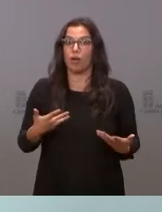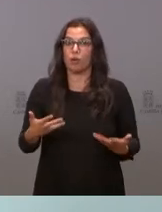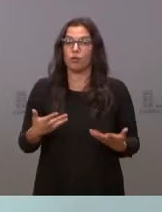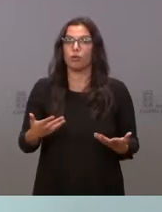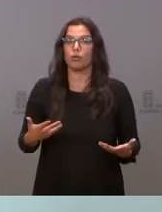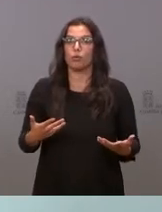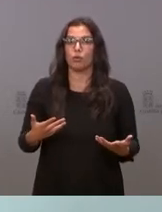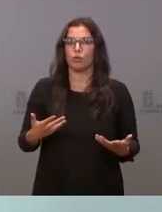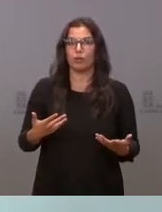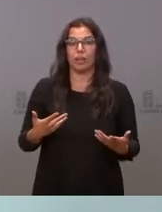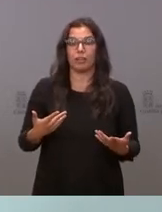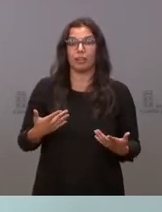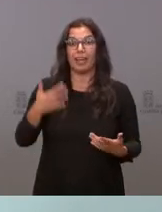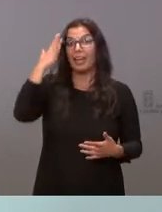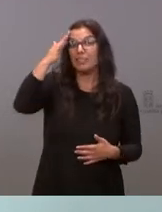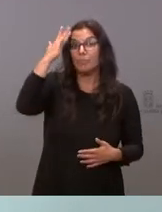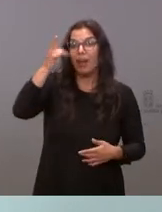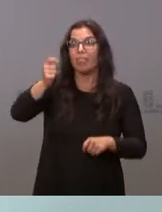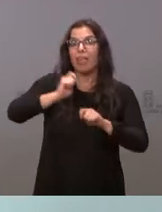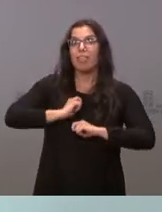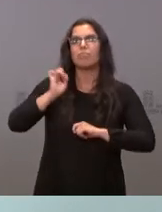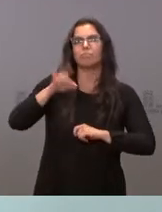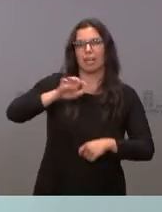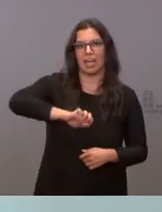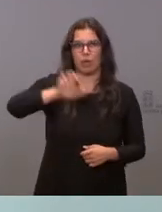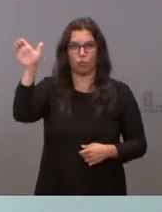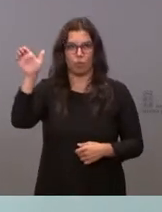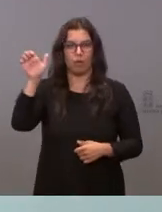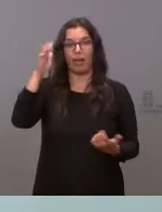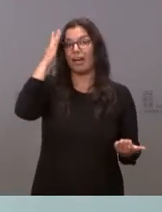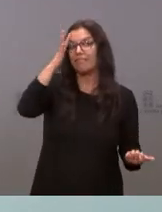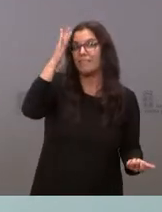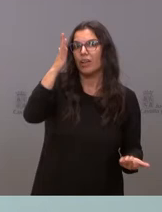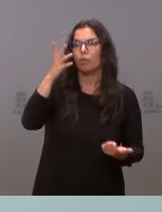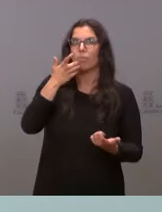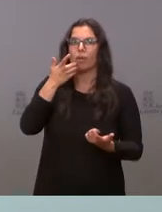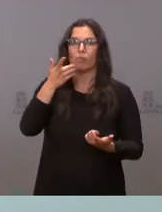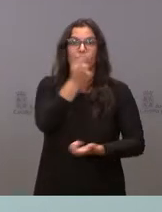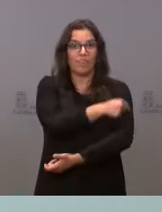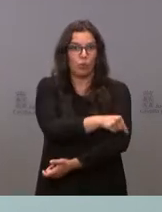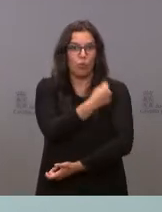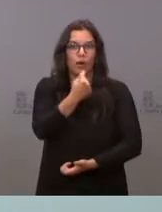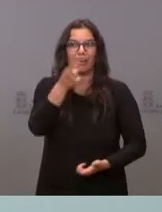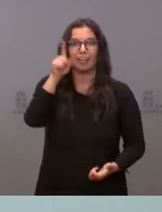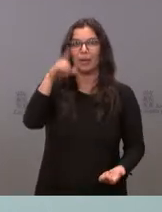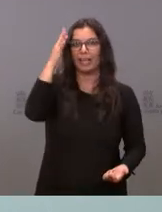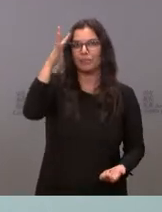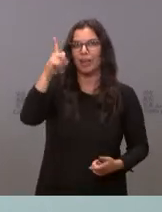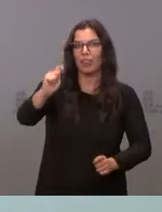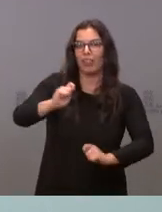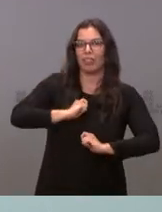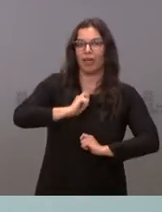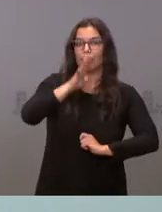ahora más que nunca, la esperanza viene de Europa. Estamos hablando de la esperanza que traen las vacunas, de la esperanza que traen